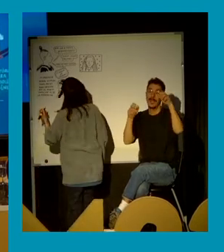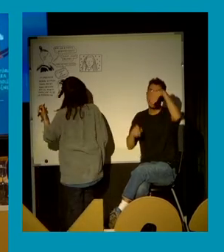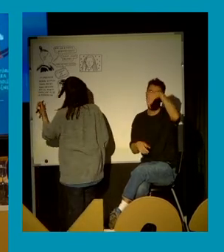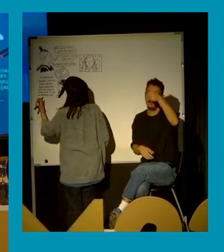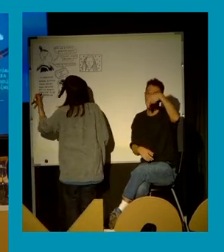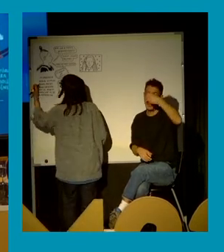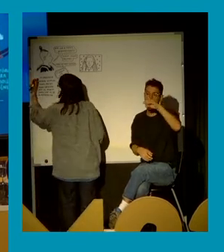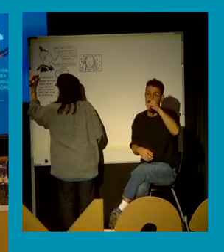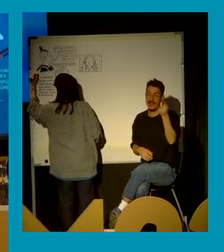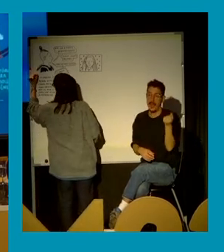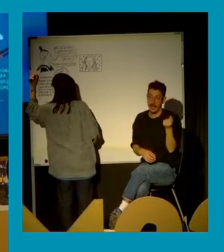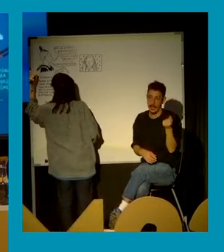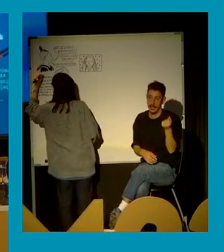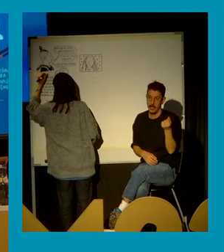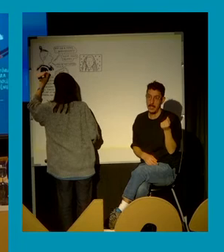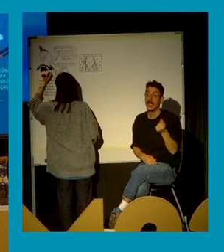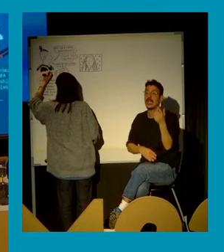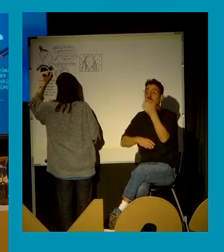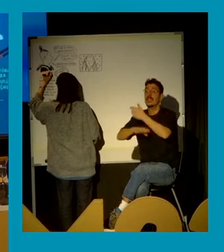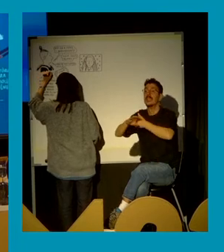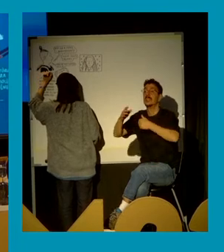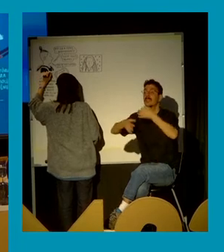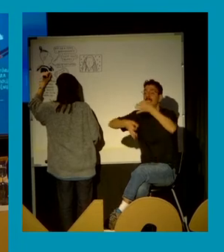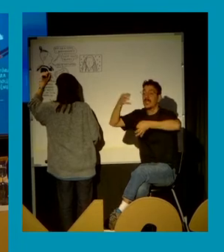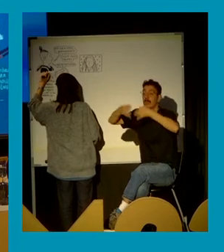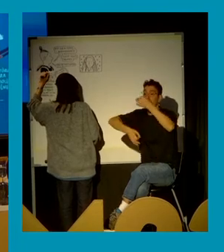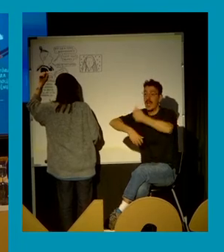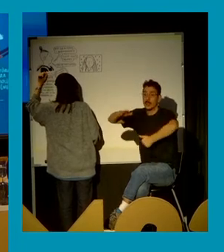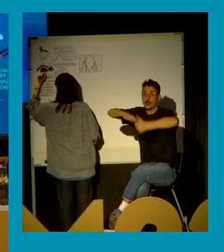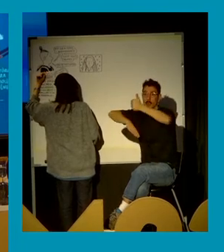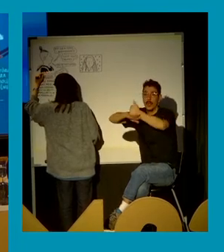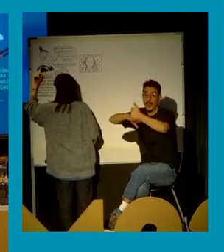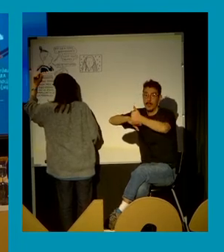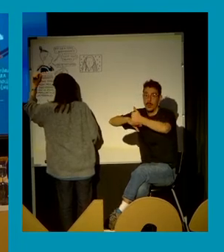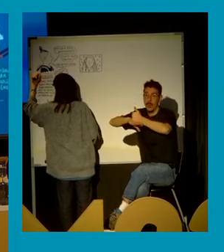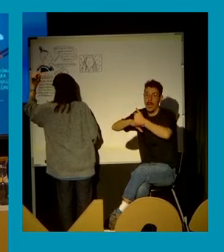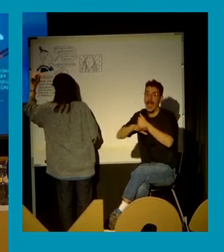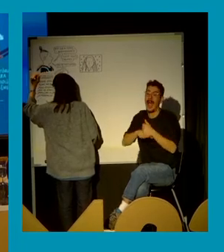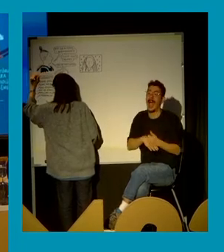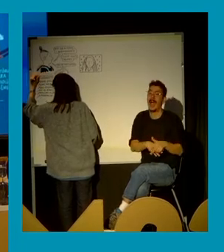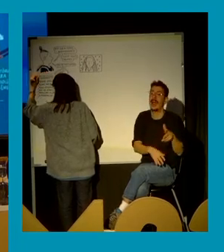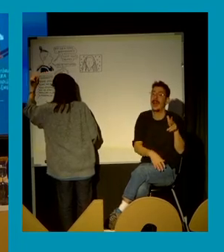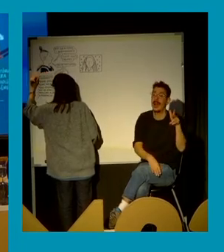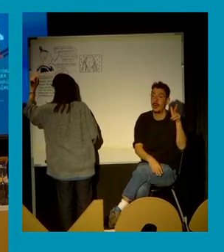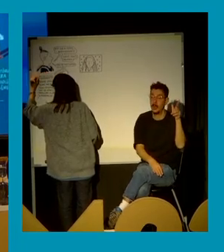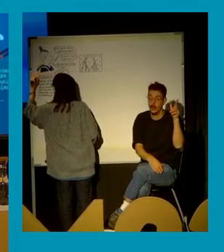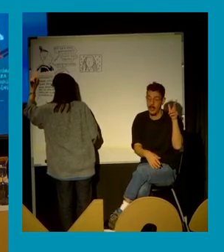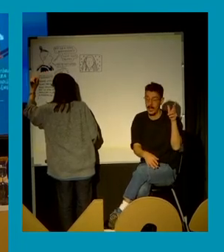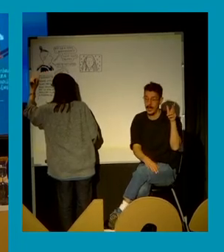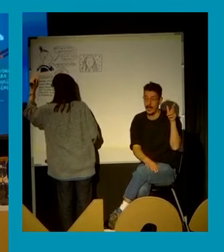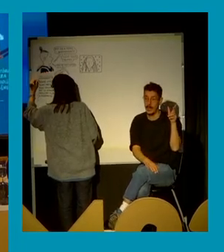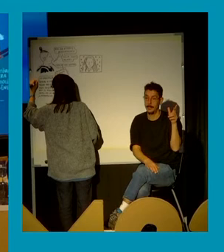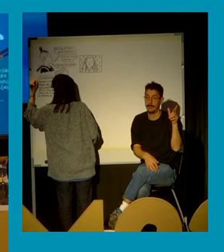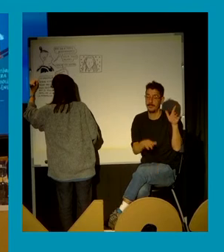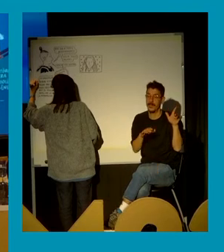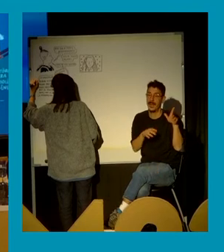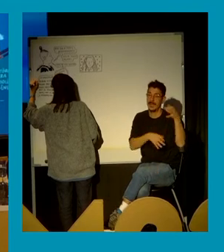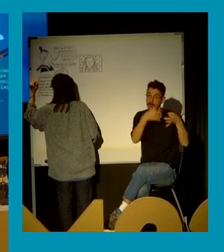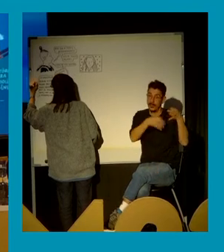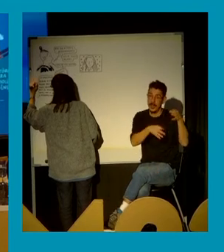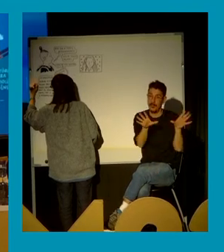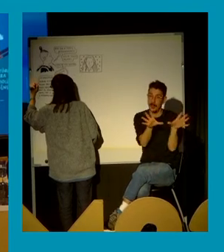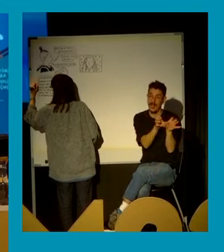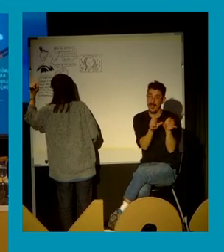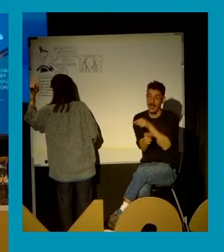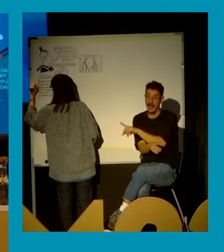le tira las orejas a la audiencia provincial y le dice, oiga, cuando hay una violación grupal, en realidad no hay una violación, hay